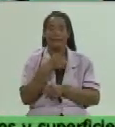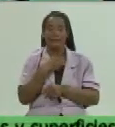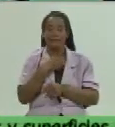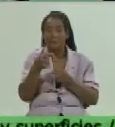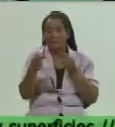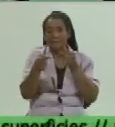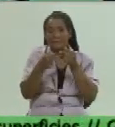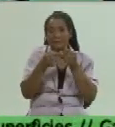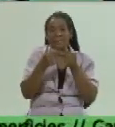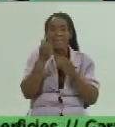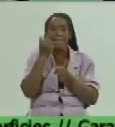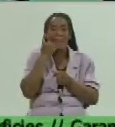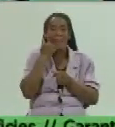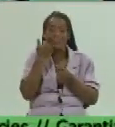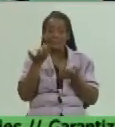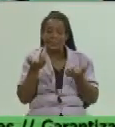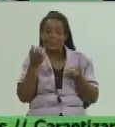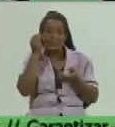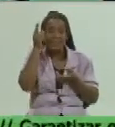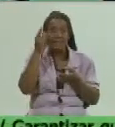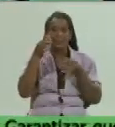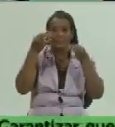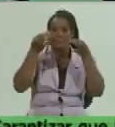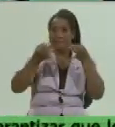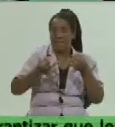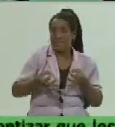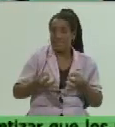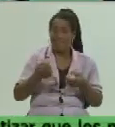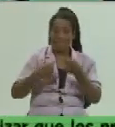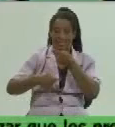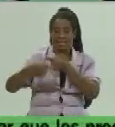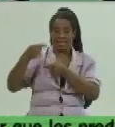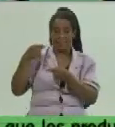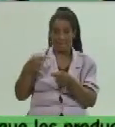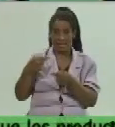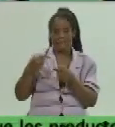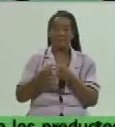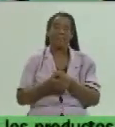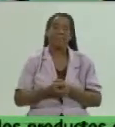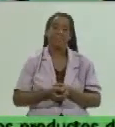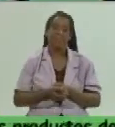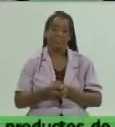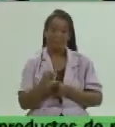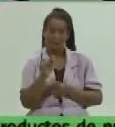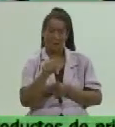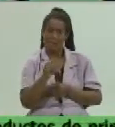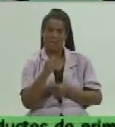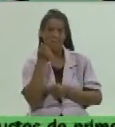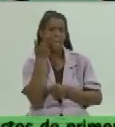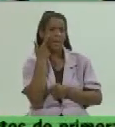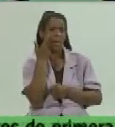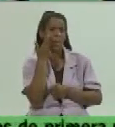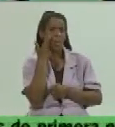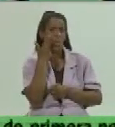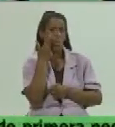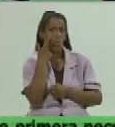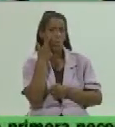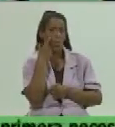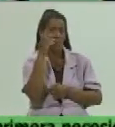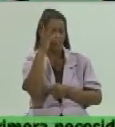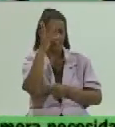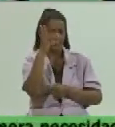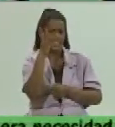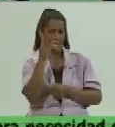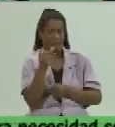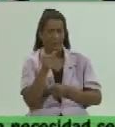el pronóstico a la realidad de ayer, por ejemplo. Y entonces ahí vemos que nuestros pronósticos están entre